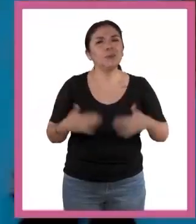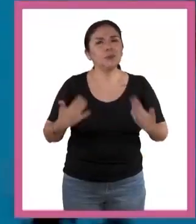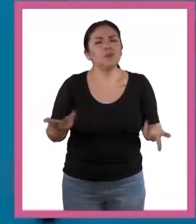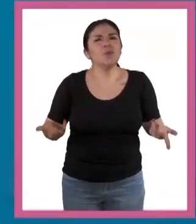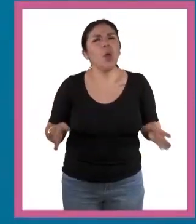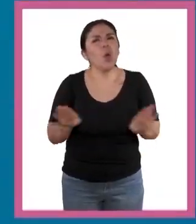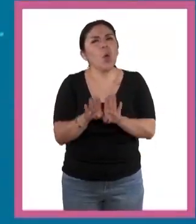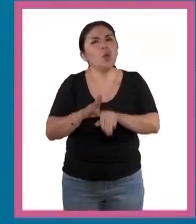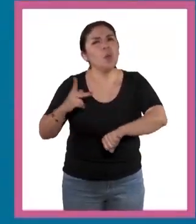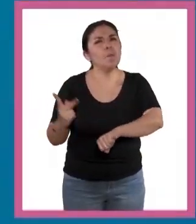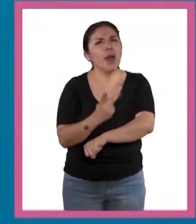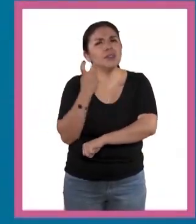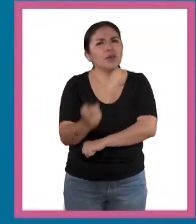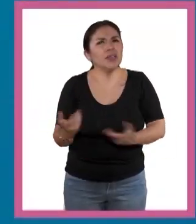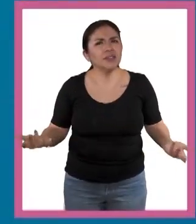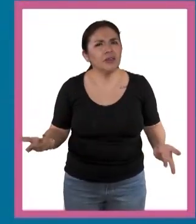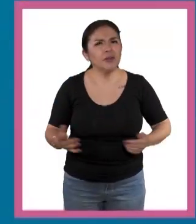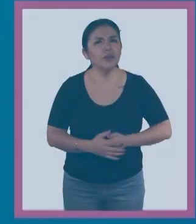ocurrió?